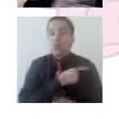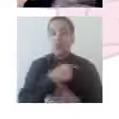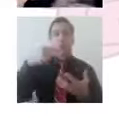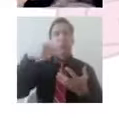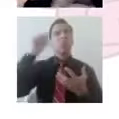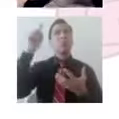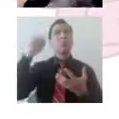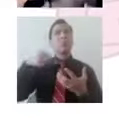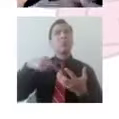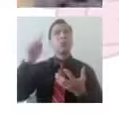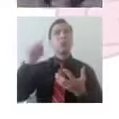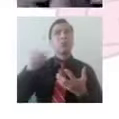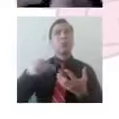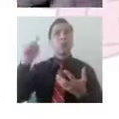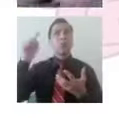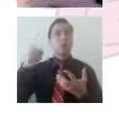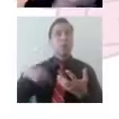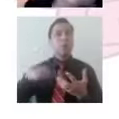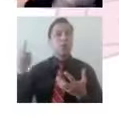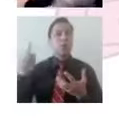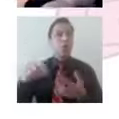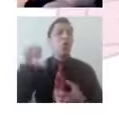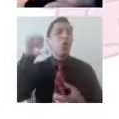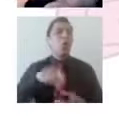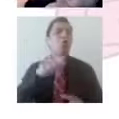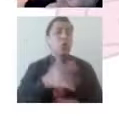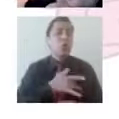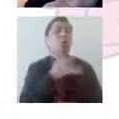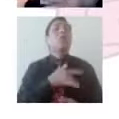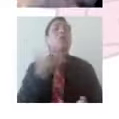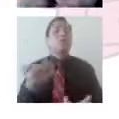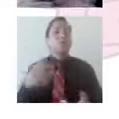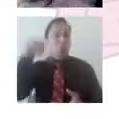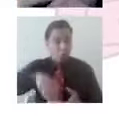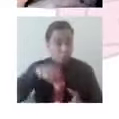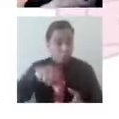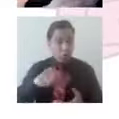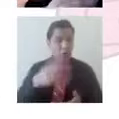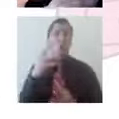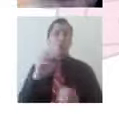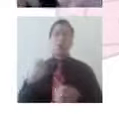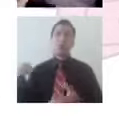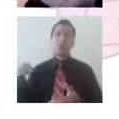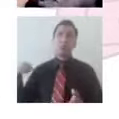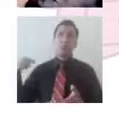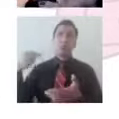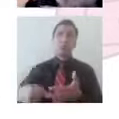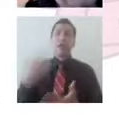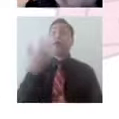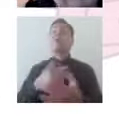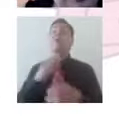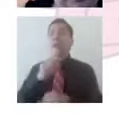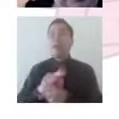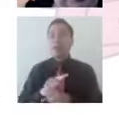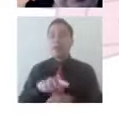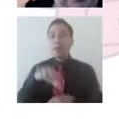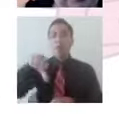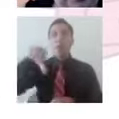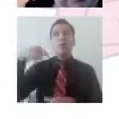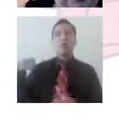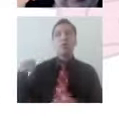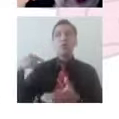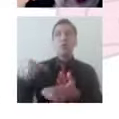sienten hoy, hoy, aquí, ahora, en el último mes, en los últimos 15 días, para que vayamos checando porque es un proceso dinámico,